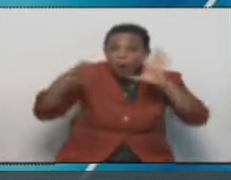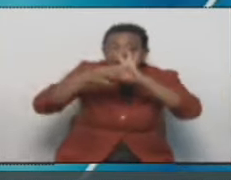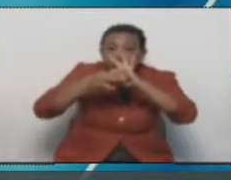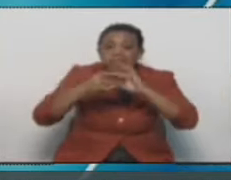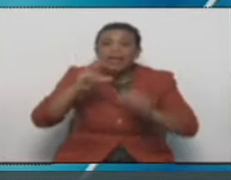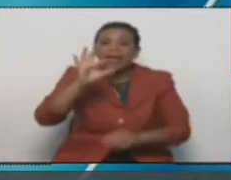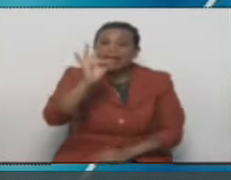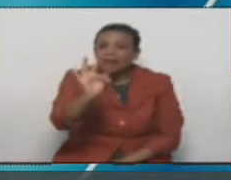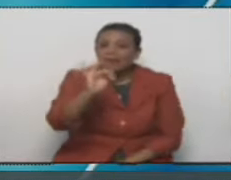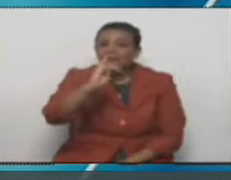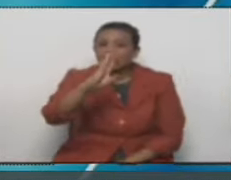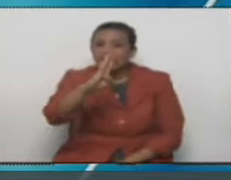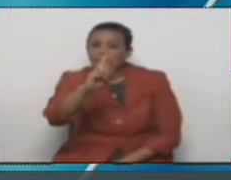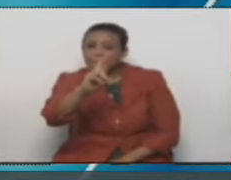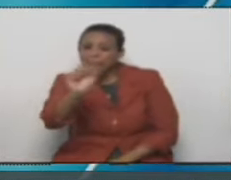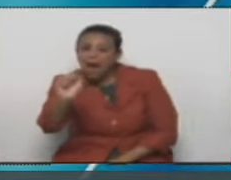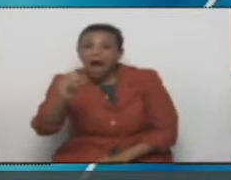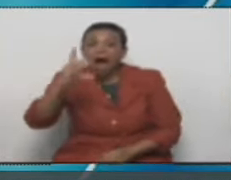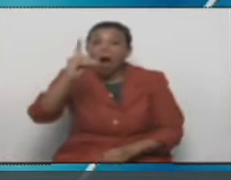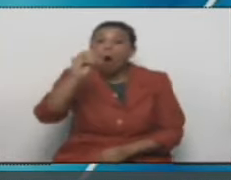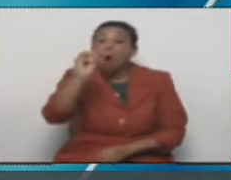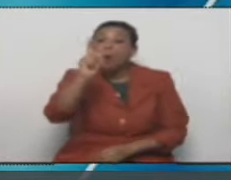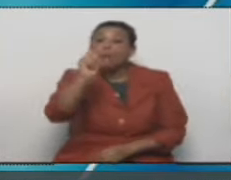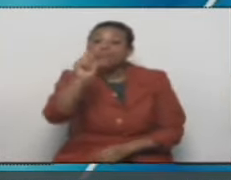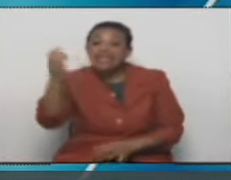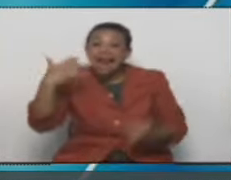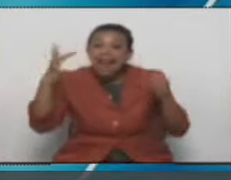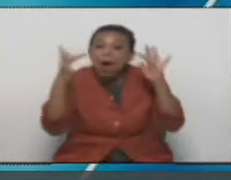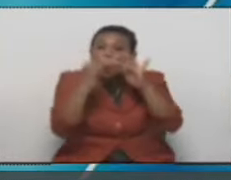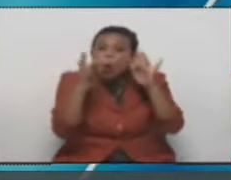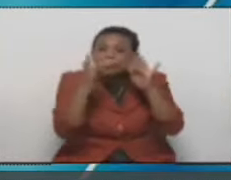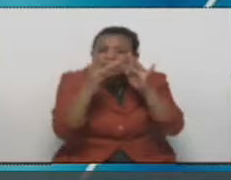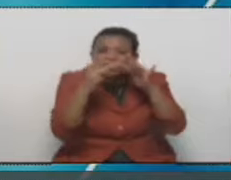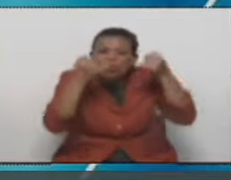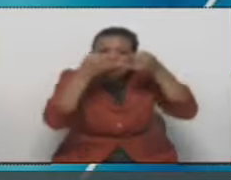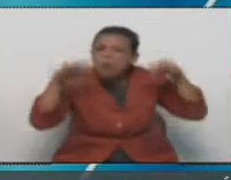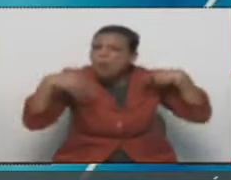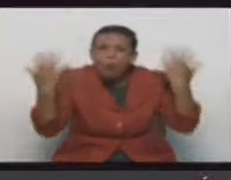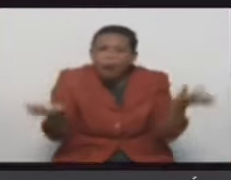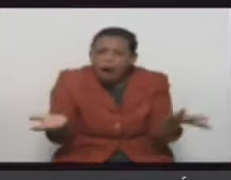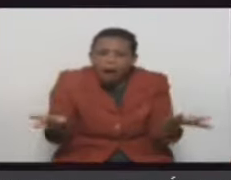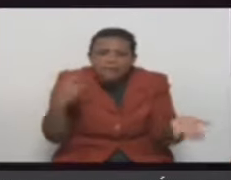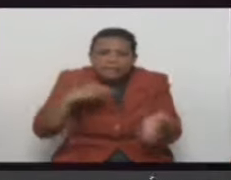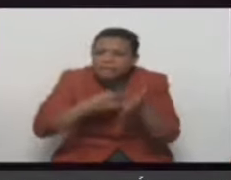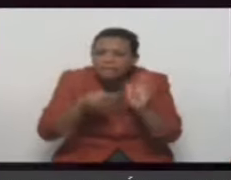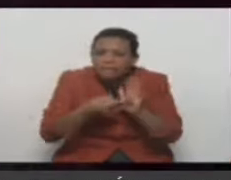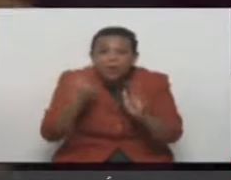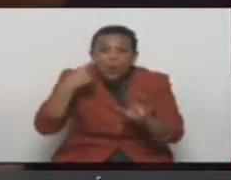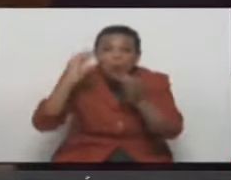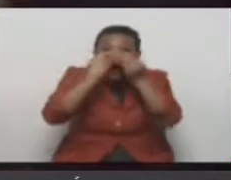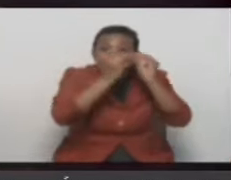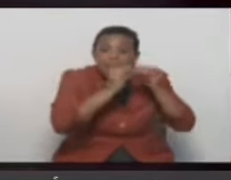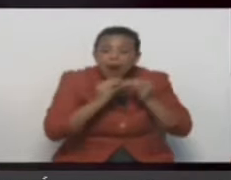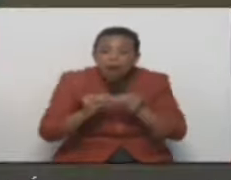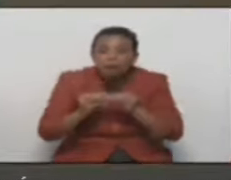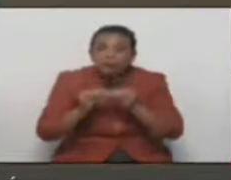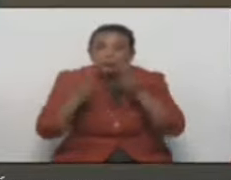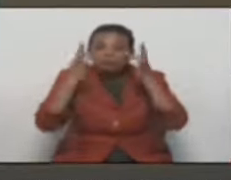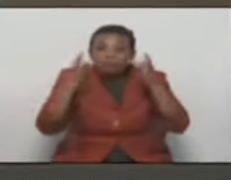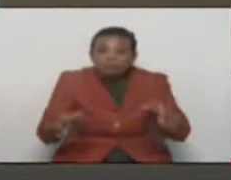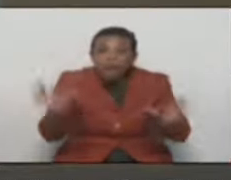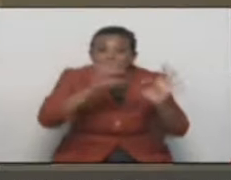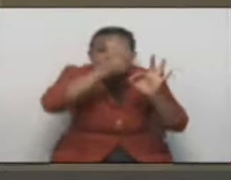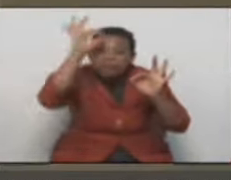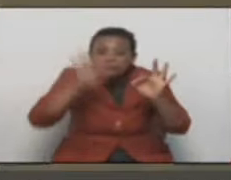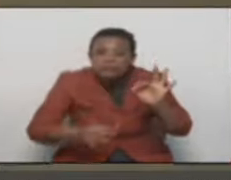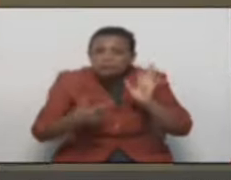óptica es eso, la conexión de la fibra óptica. O sea, que es como una reparación de la fibra. Es el proceso